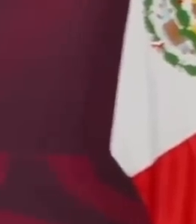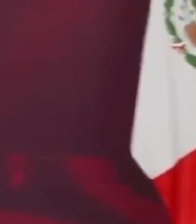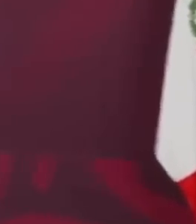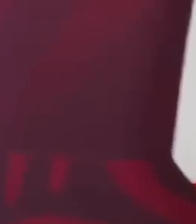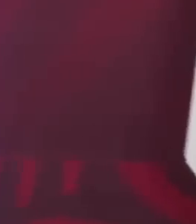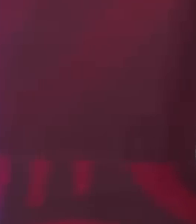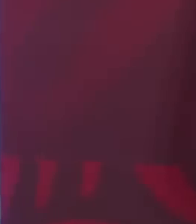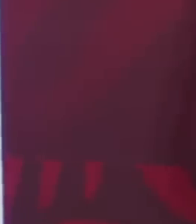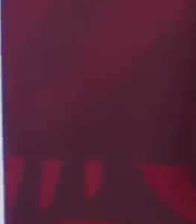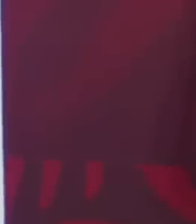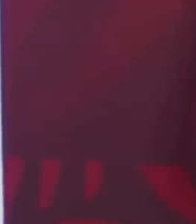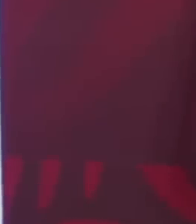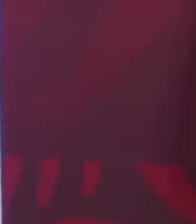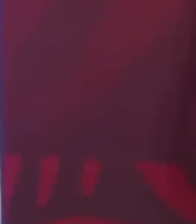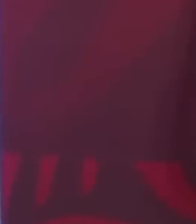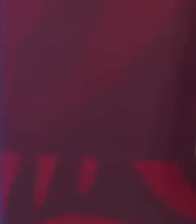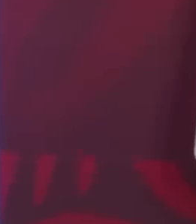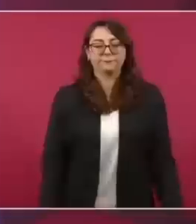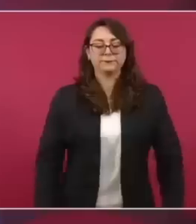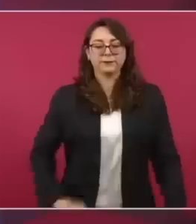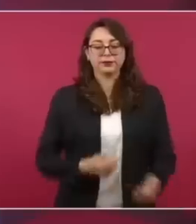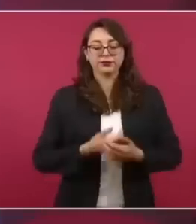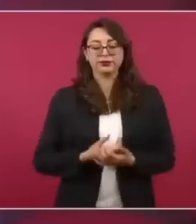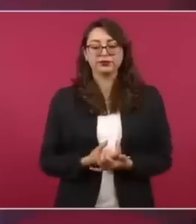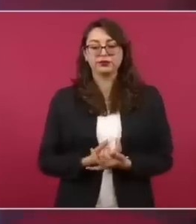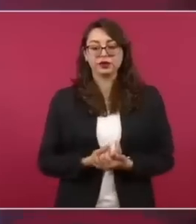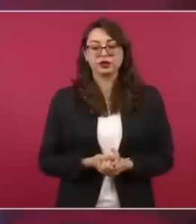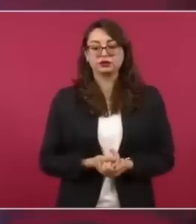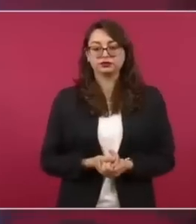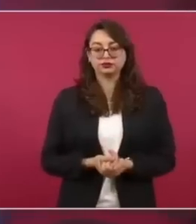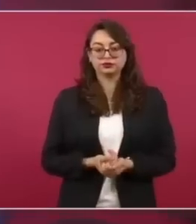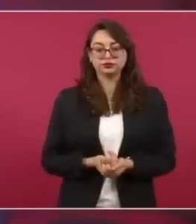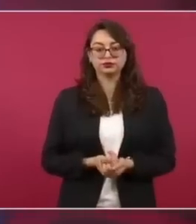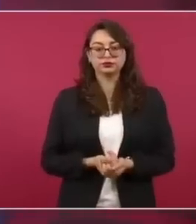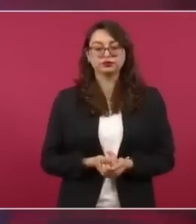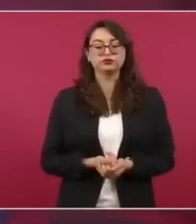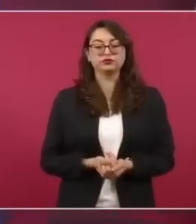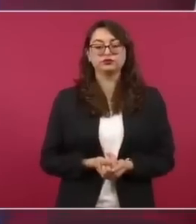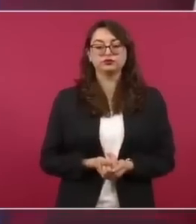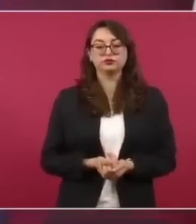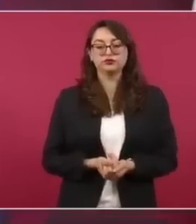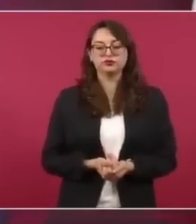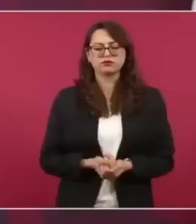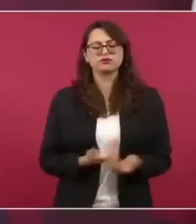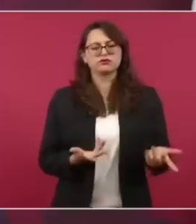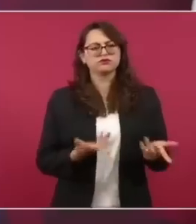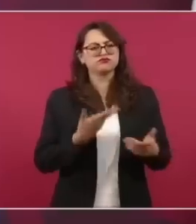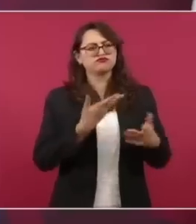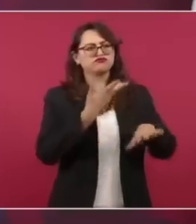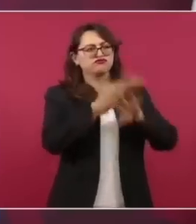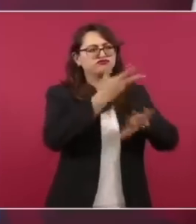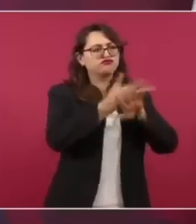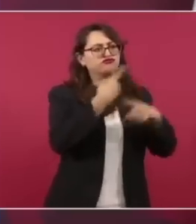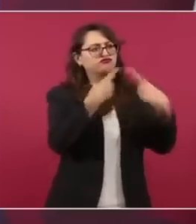busquemos un equilibrio, porque